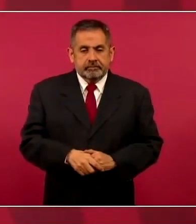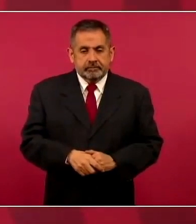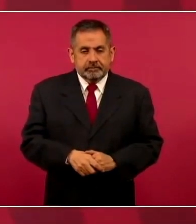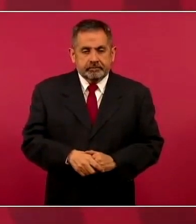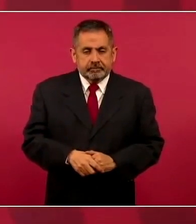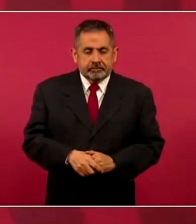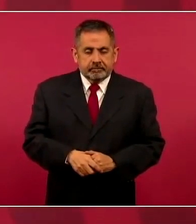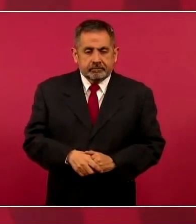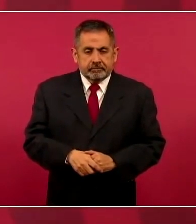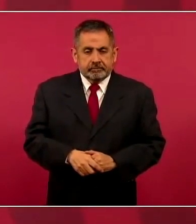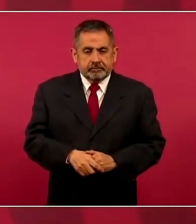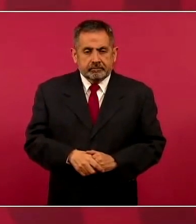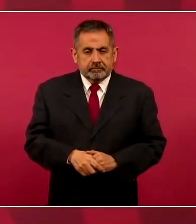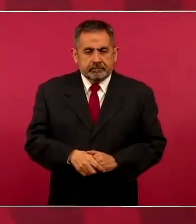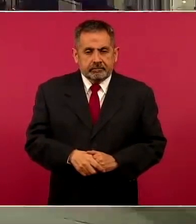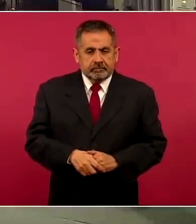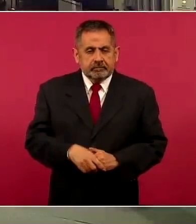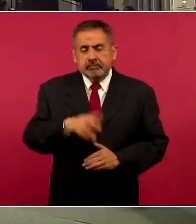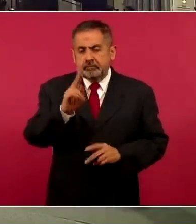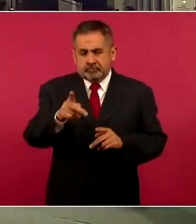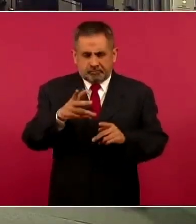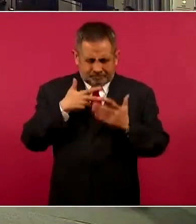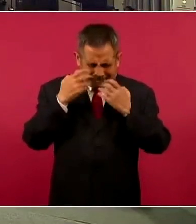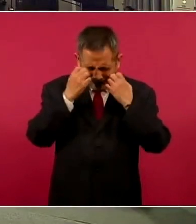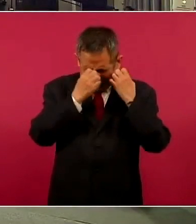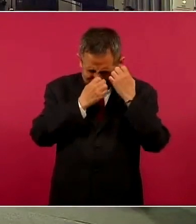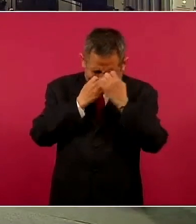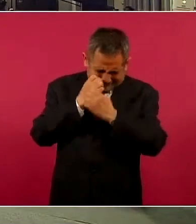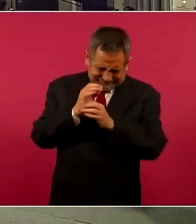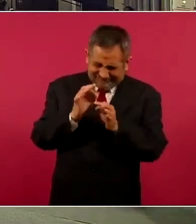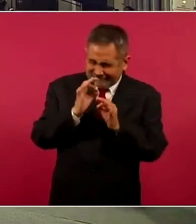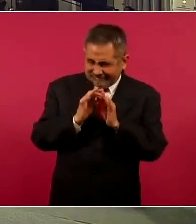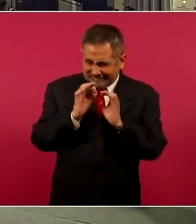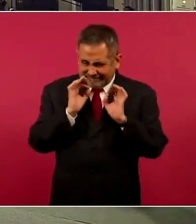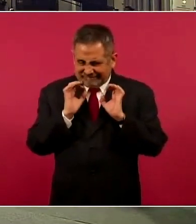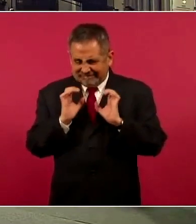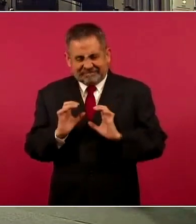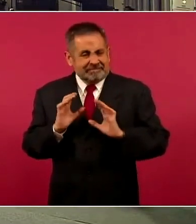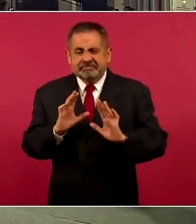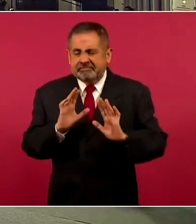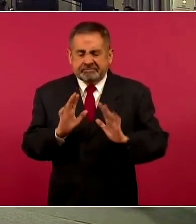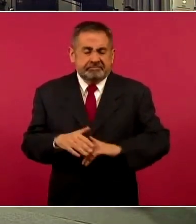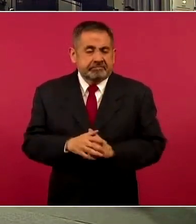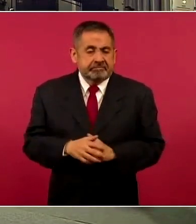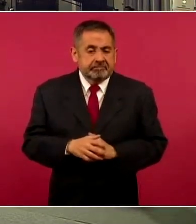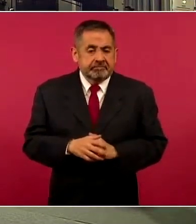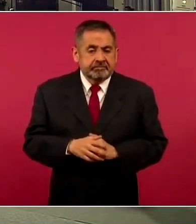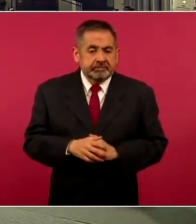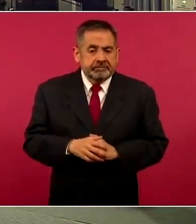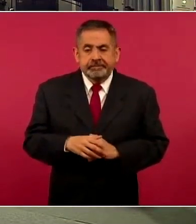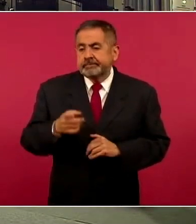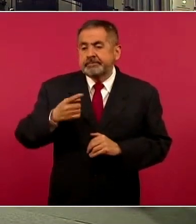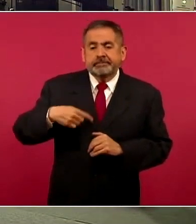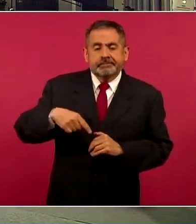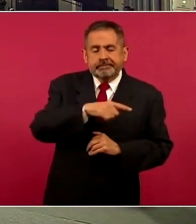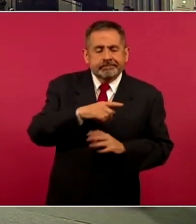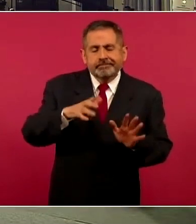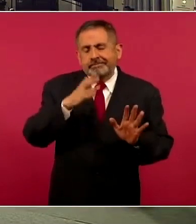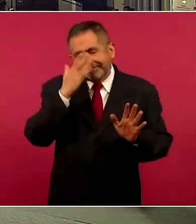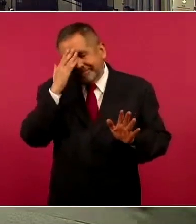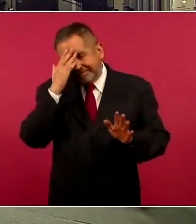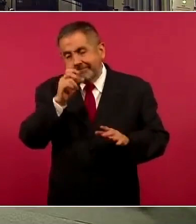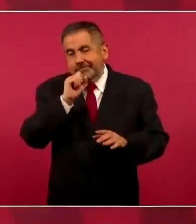¿Algo similar al eléctrico? Sí, lo tengo bien analizado y los constitucionalistas. Y además